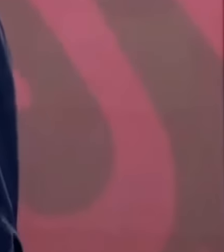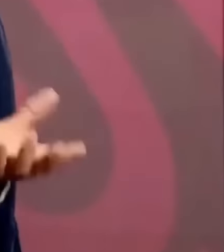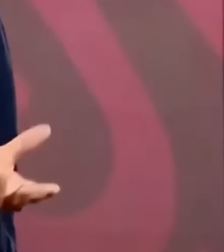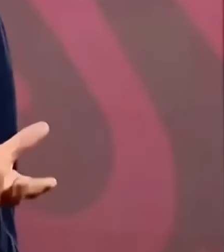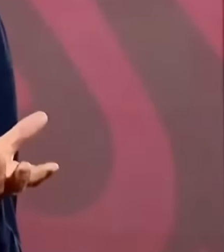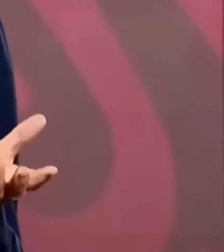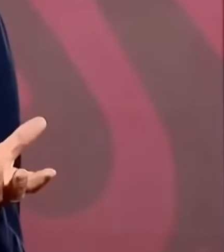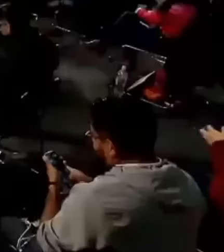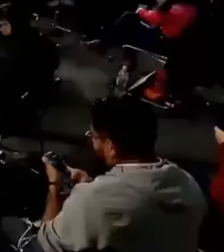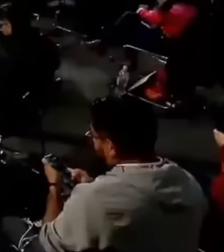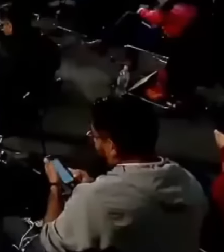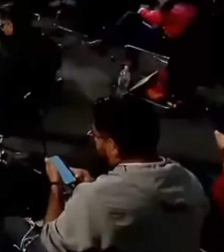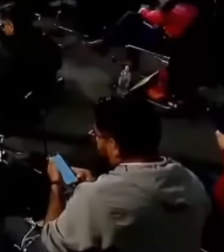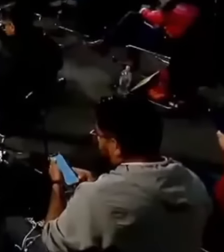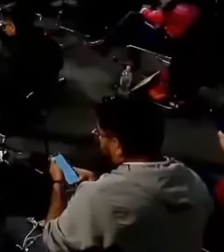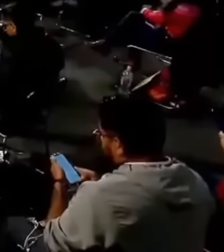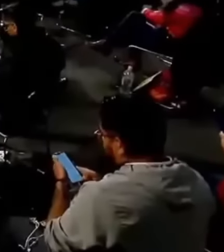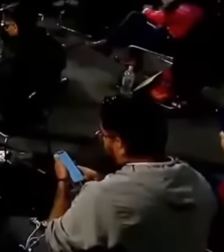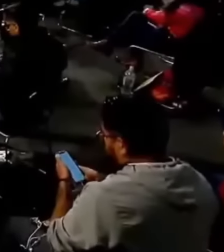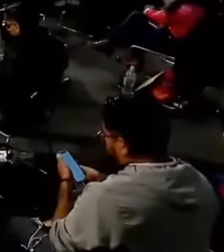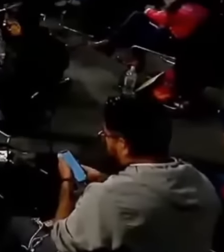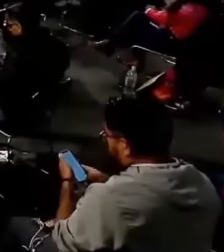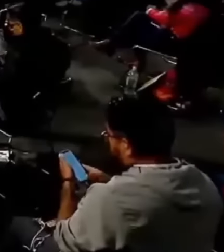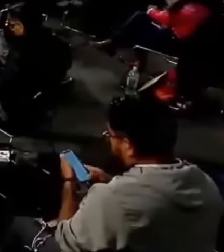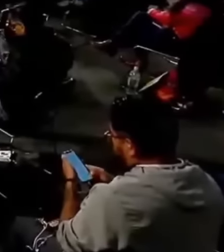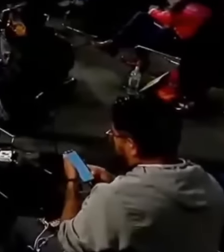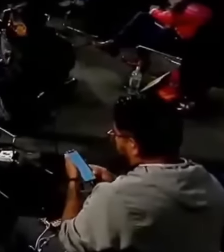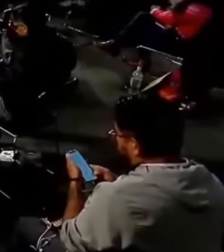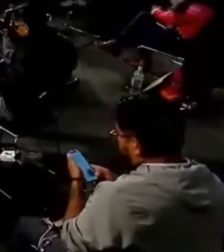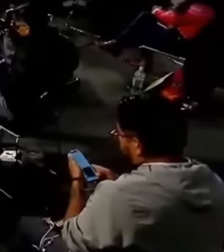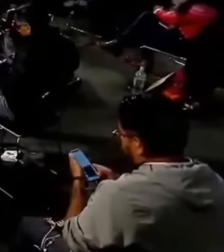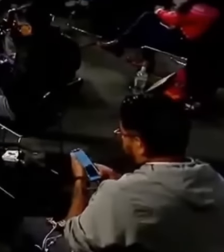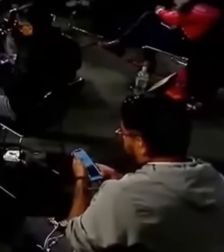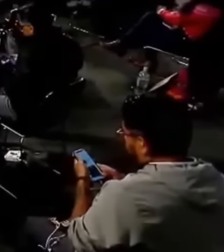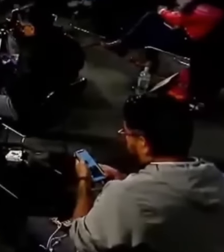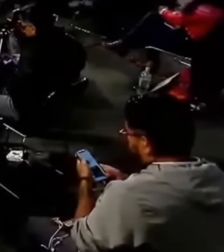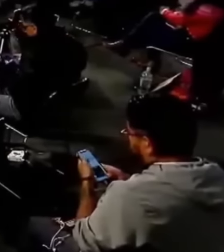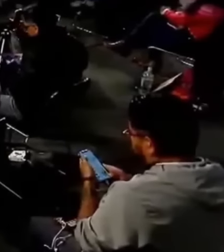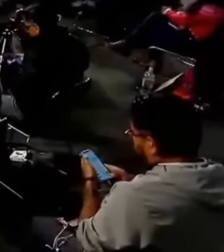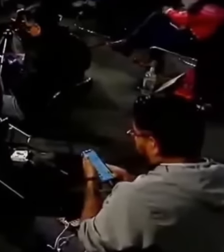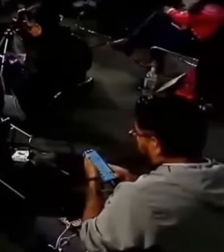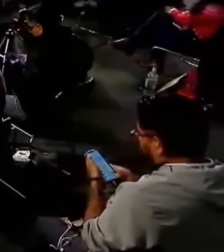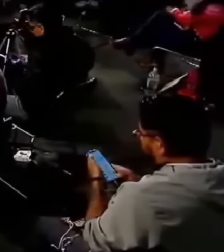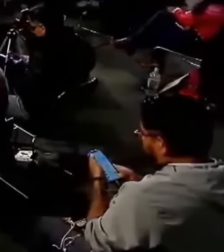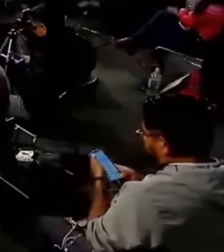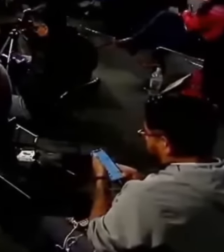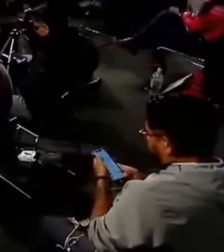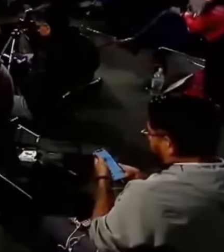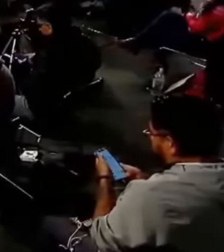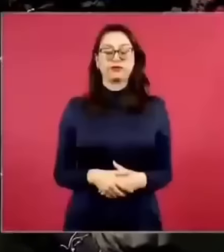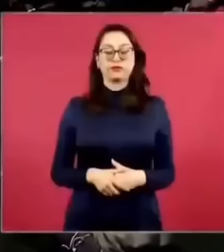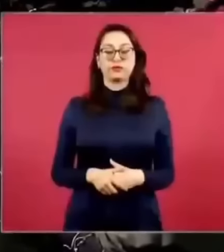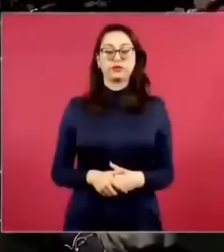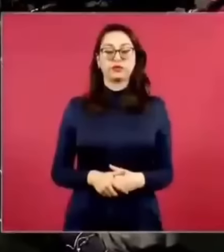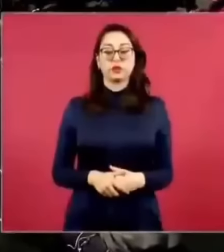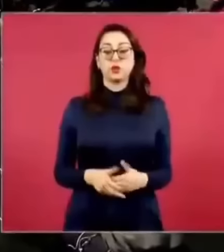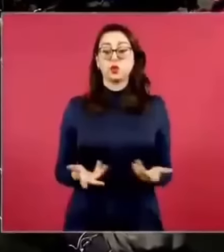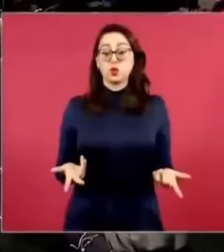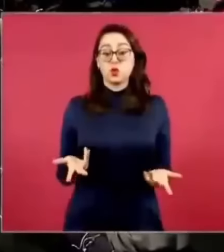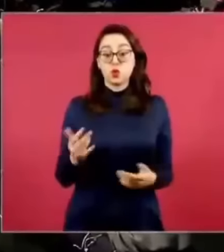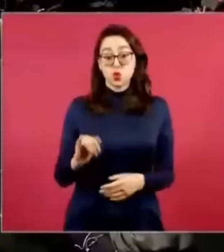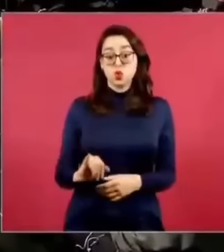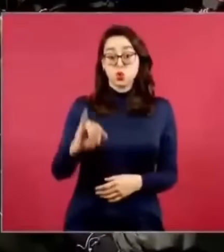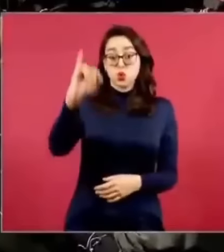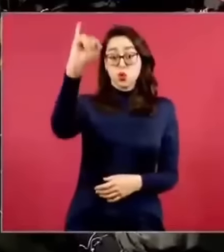jueves sale una encuesta de cómo andan los gobiernos en el mundo. Les voy a mostrar